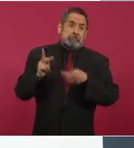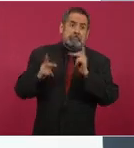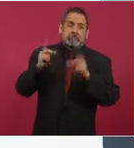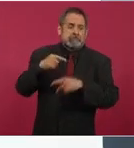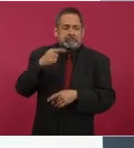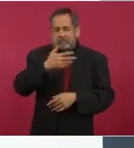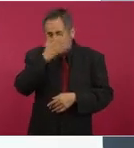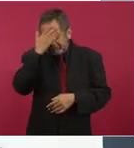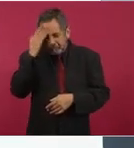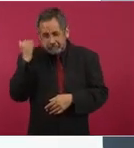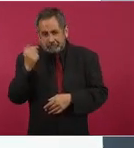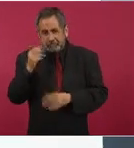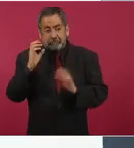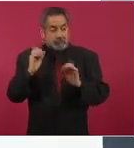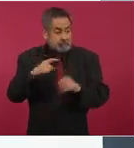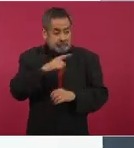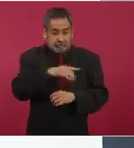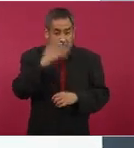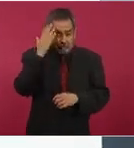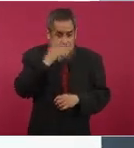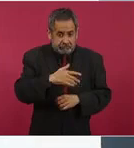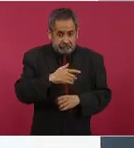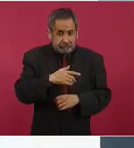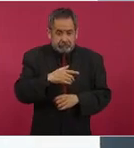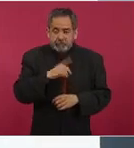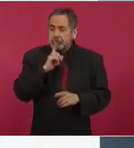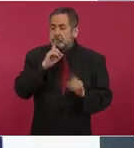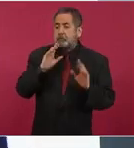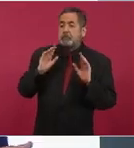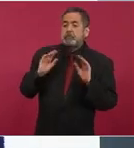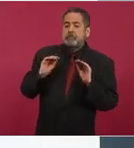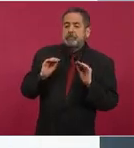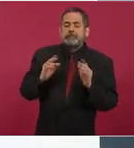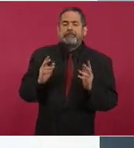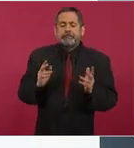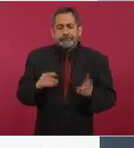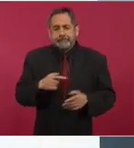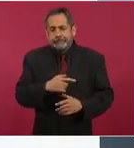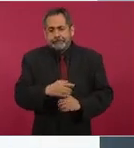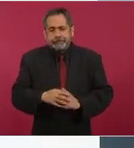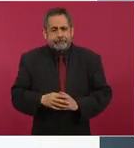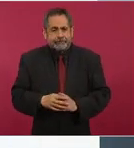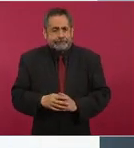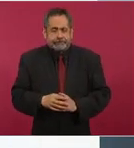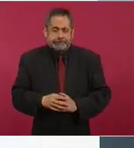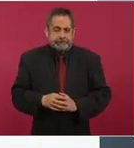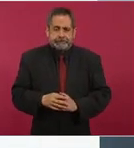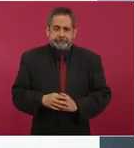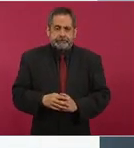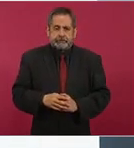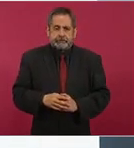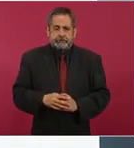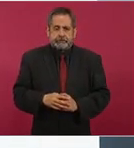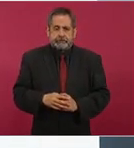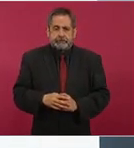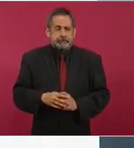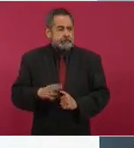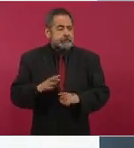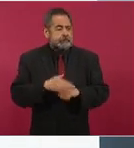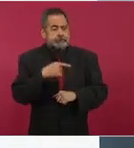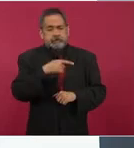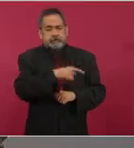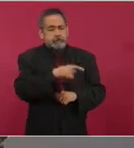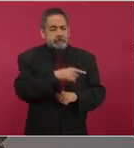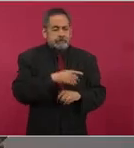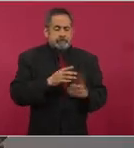O si lo supieron, se quedaron callados, porque no éramos